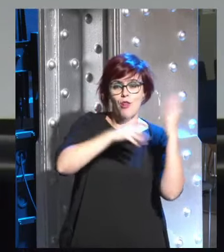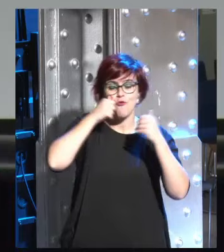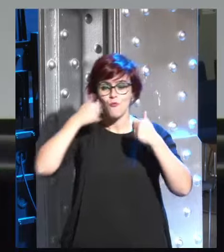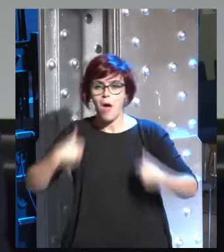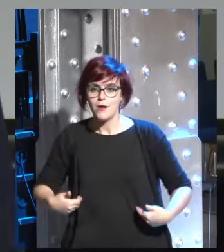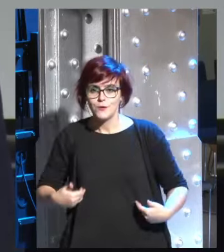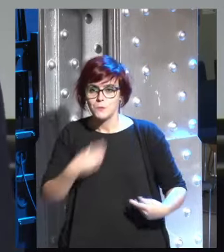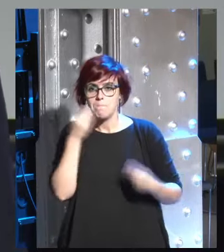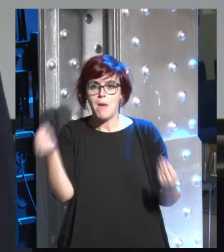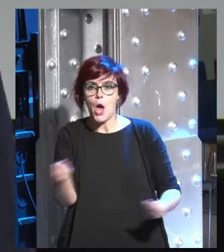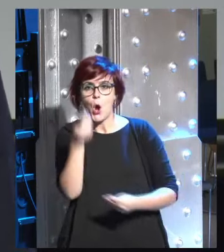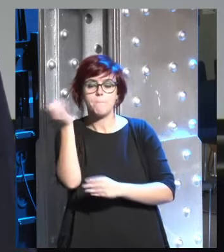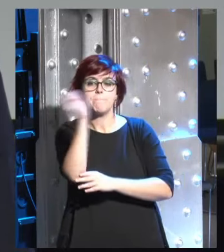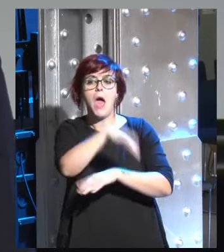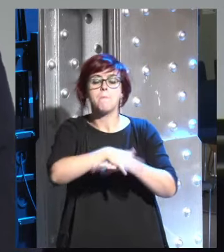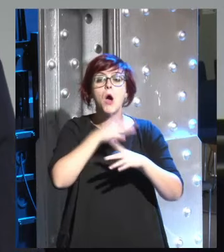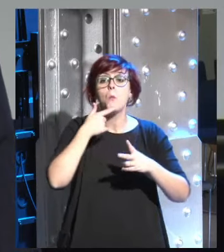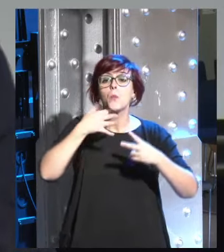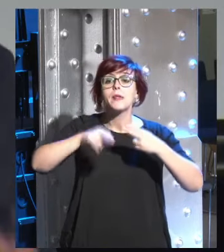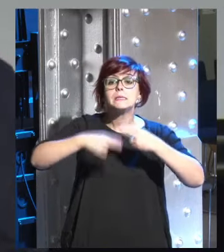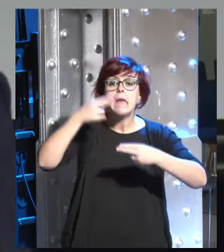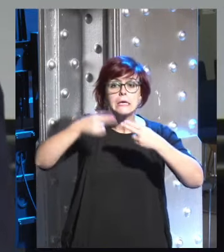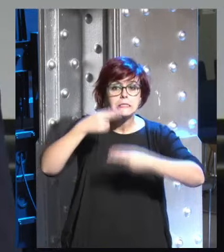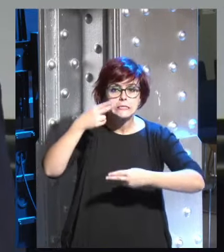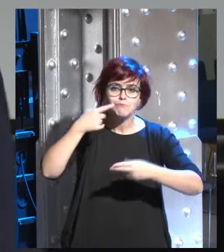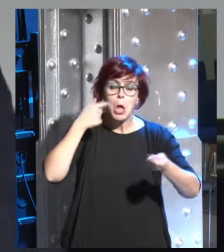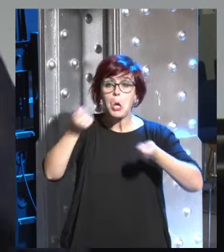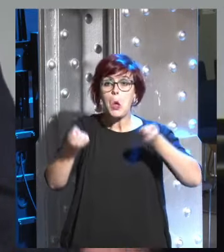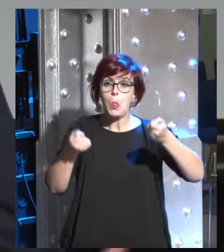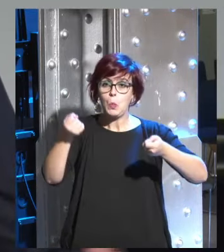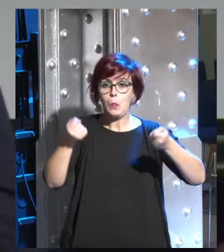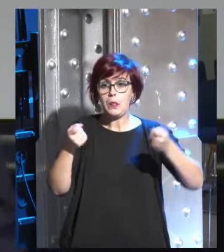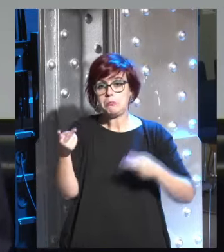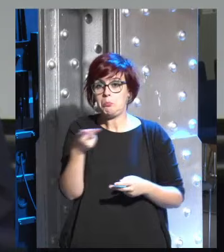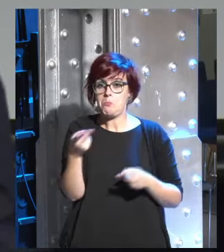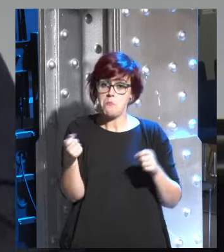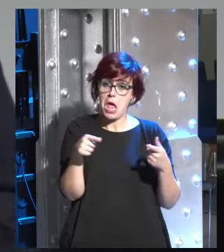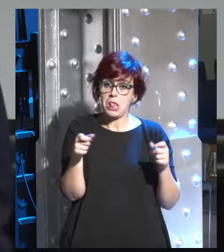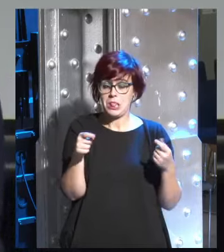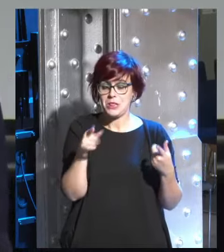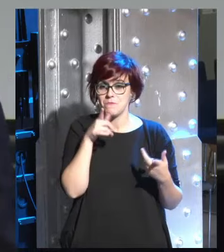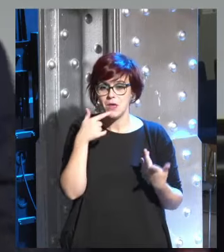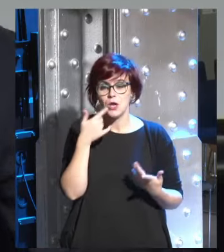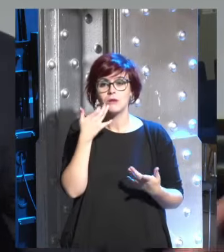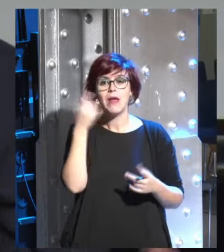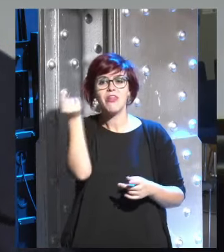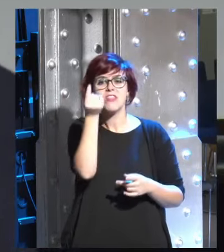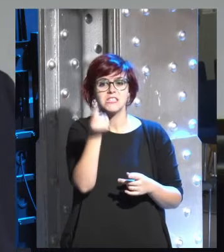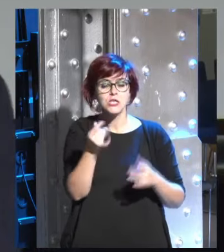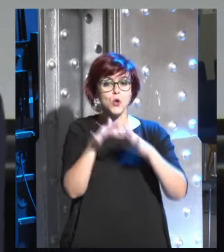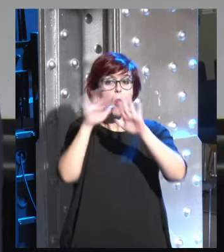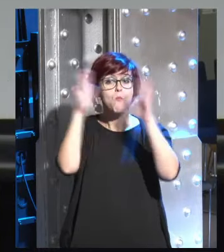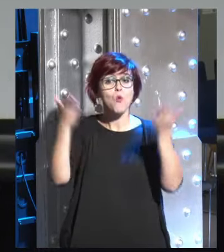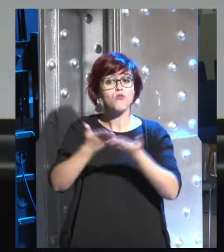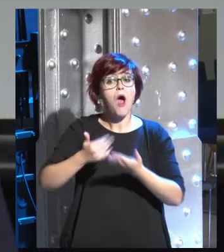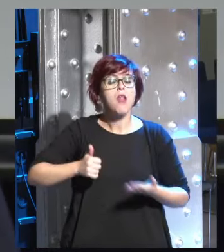tal vez no conduciendo un taxi pero si que habrá otros trabajos otros puestos de trabajo como el diseño de mundos